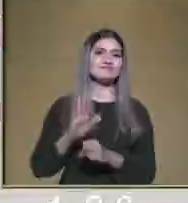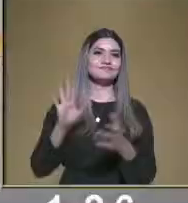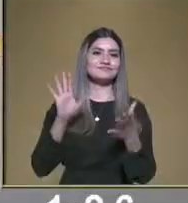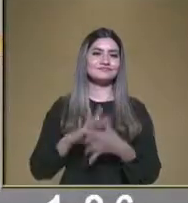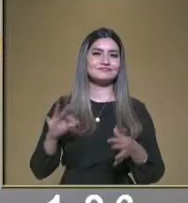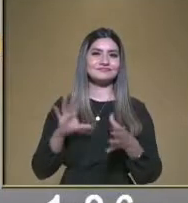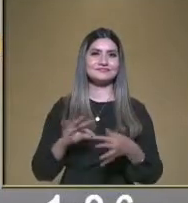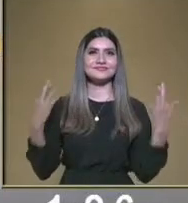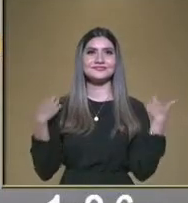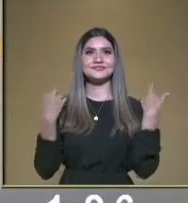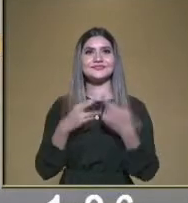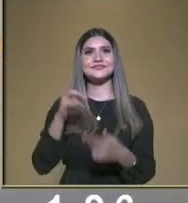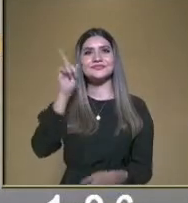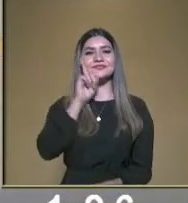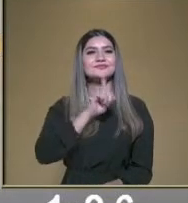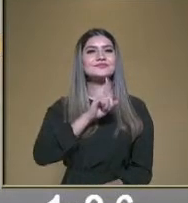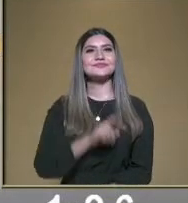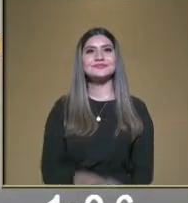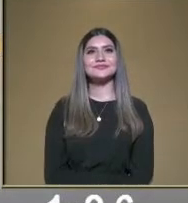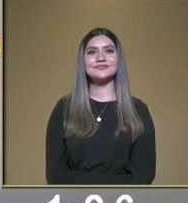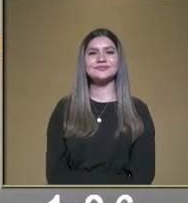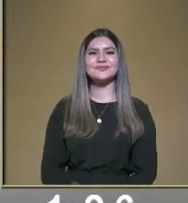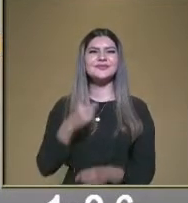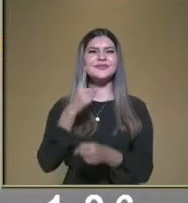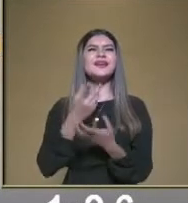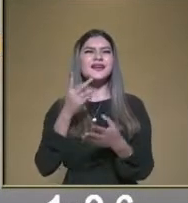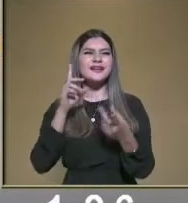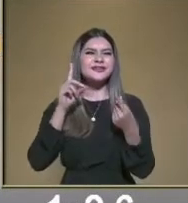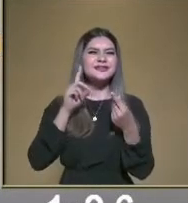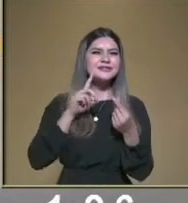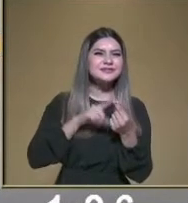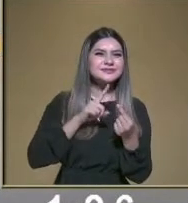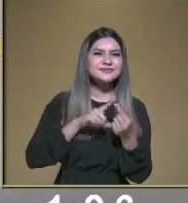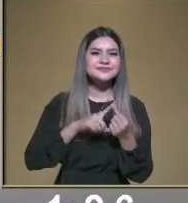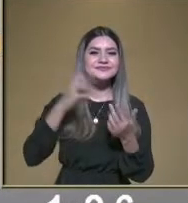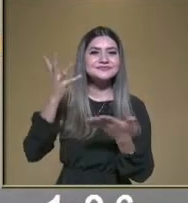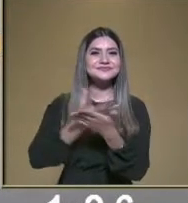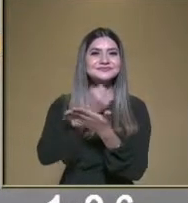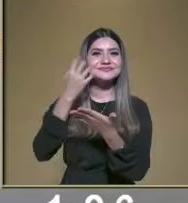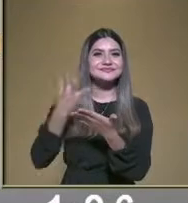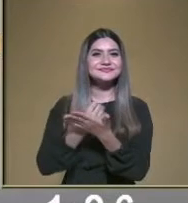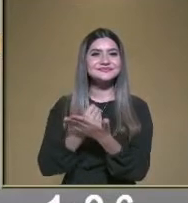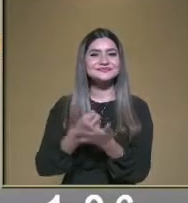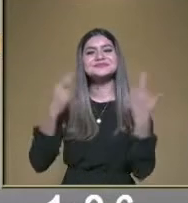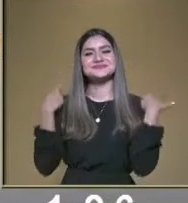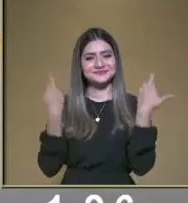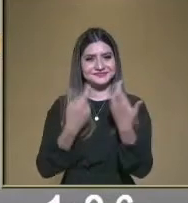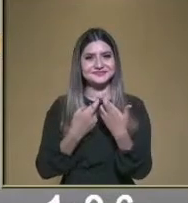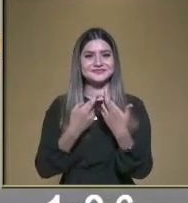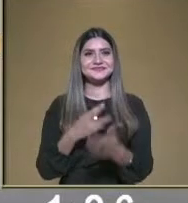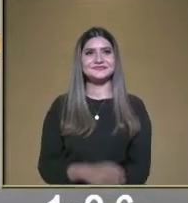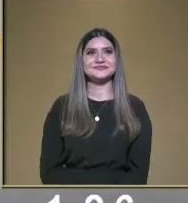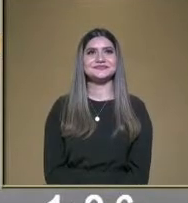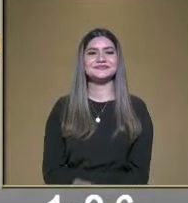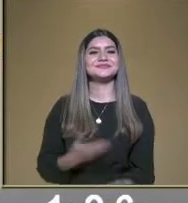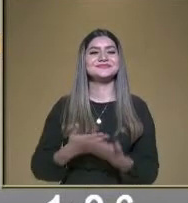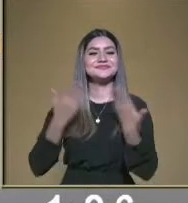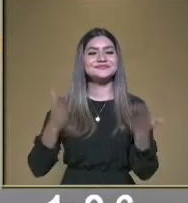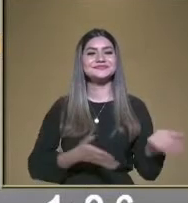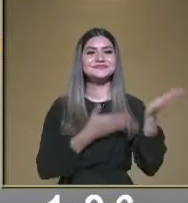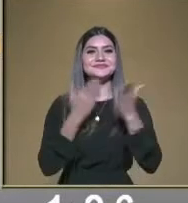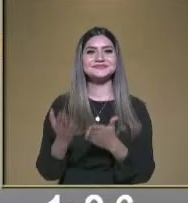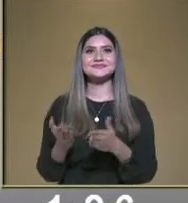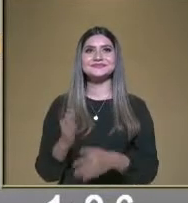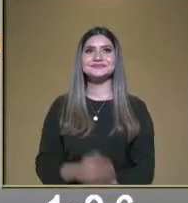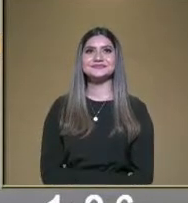Muy bien. Bueno, hasta el momento, ¿quién va ganando? Yo voy a ganar. El maestro Rosalino. ¿verdad? A ver, maestra. El maestro Rosalino.